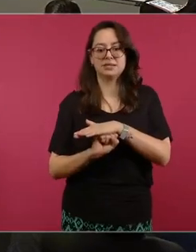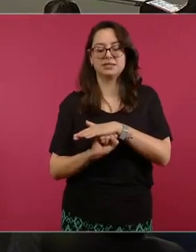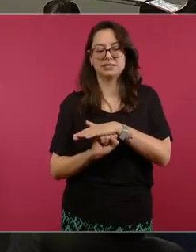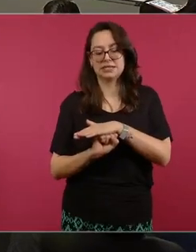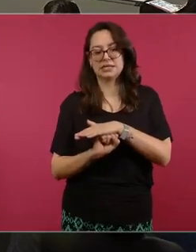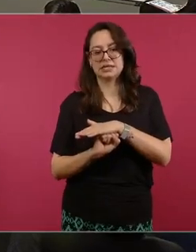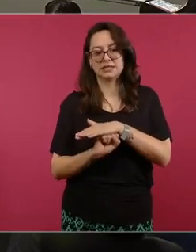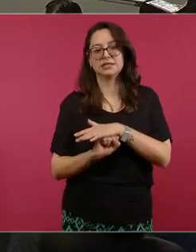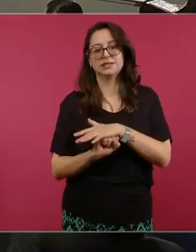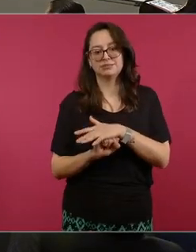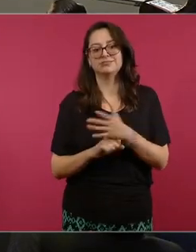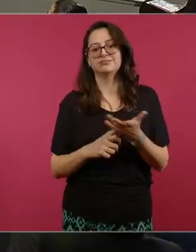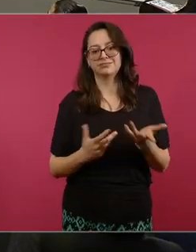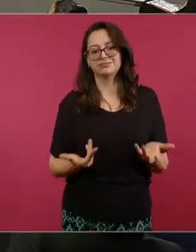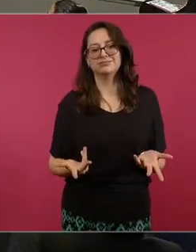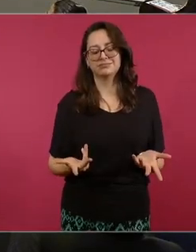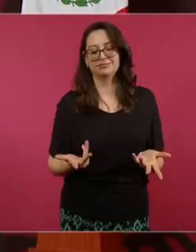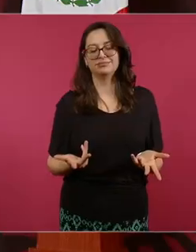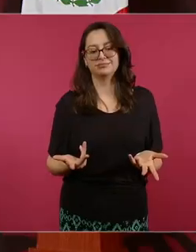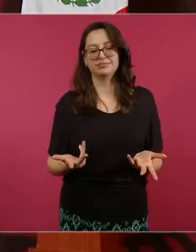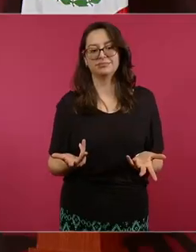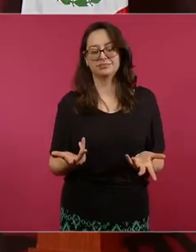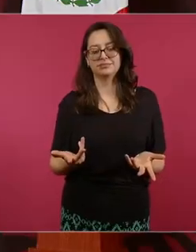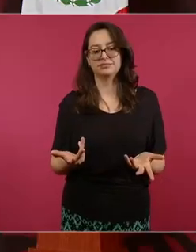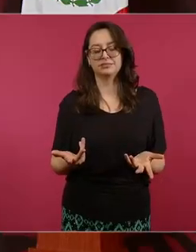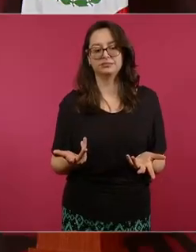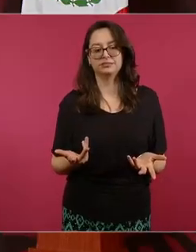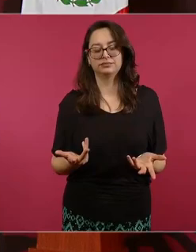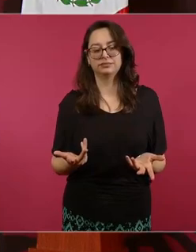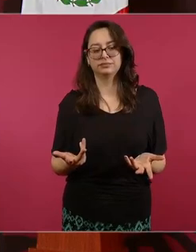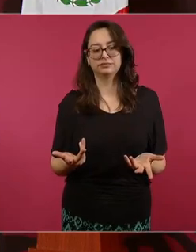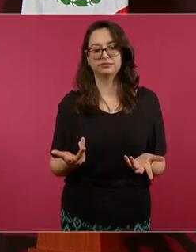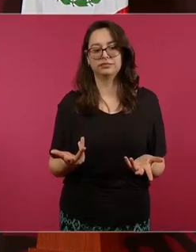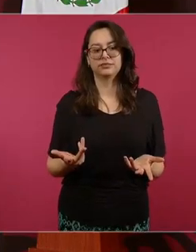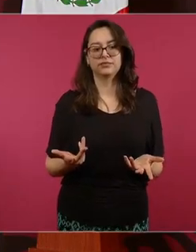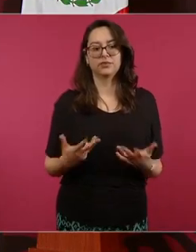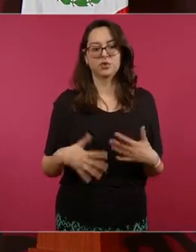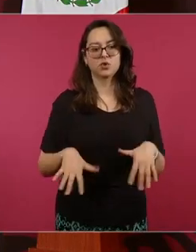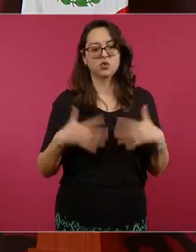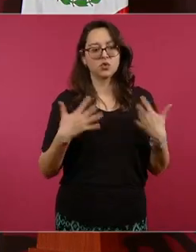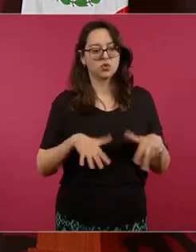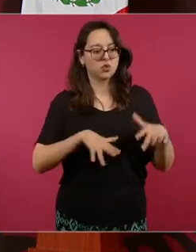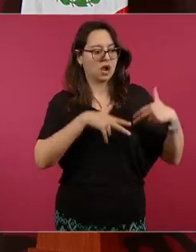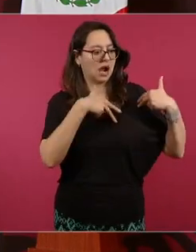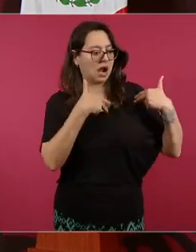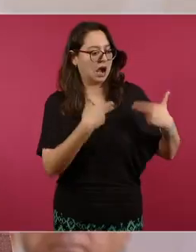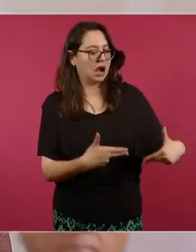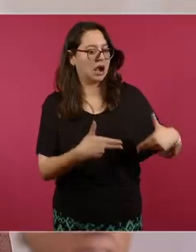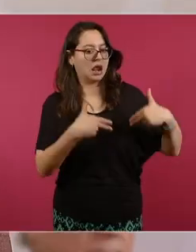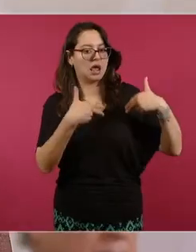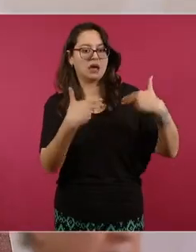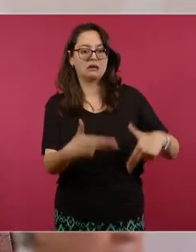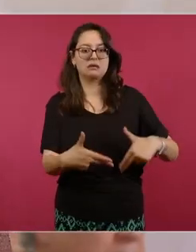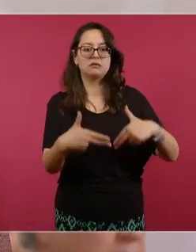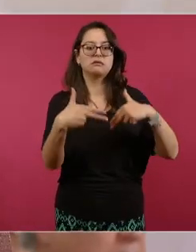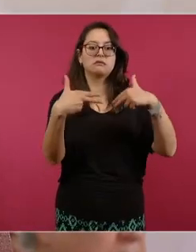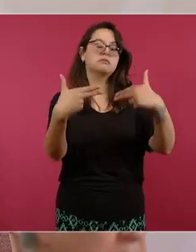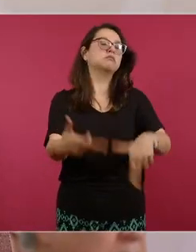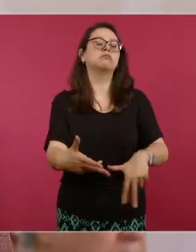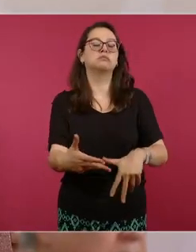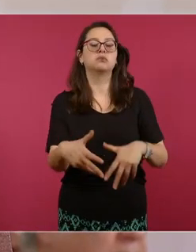tiene pues una gran herencia de estas